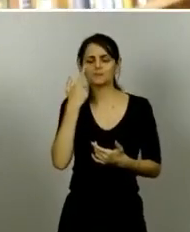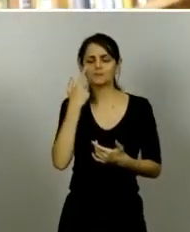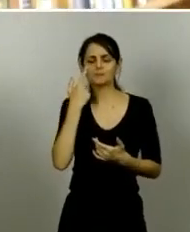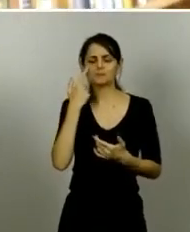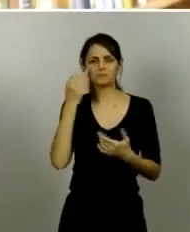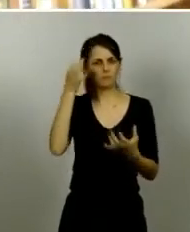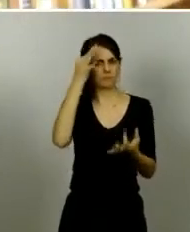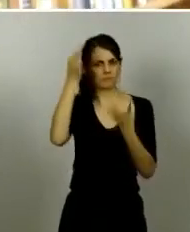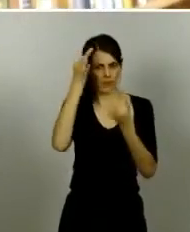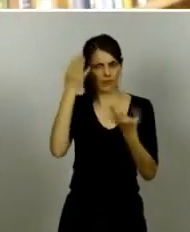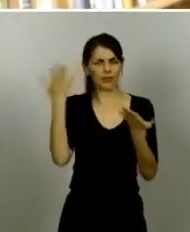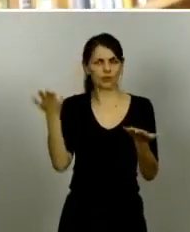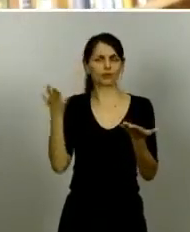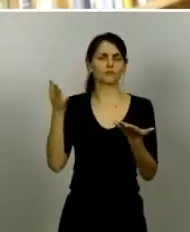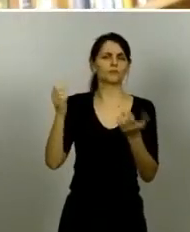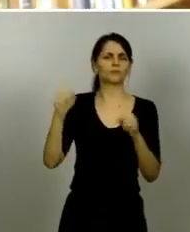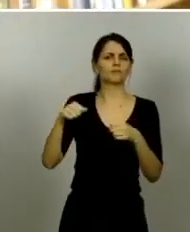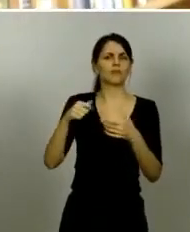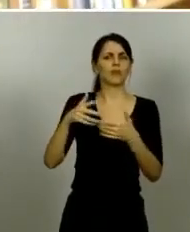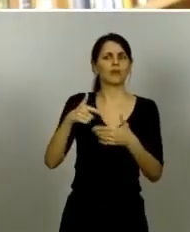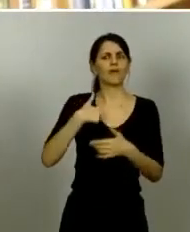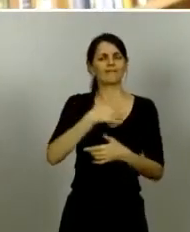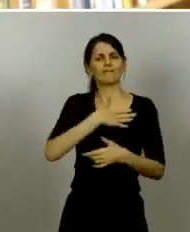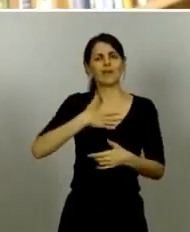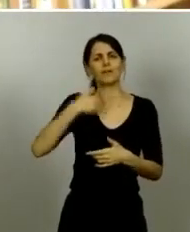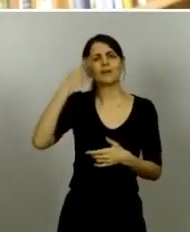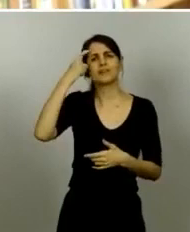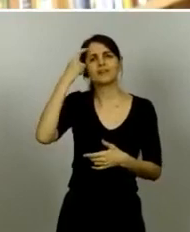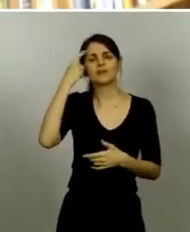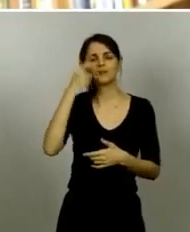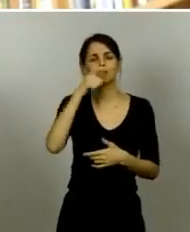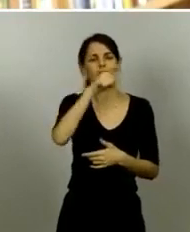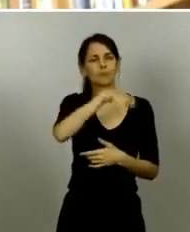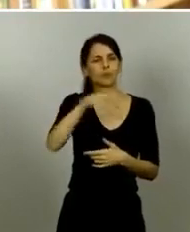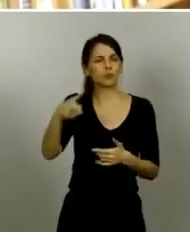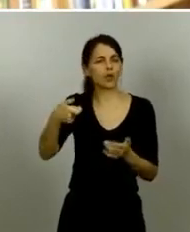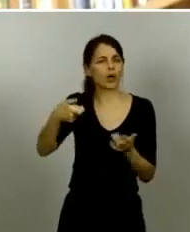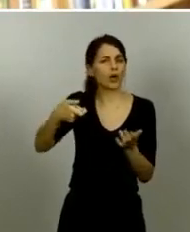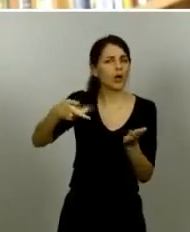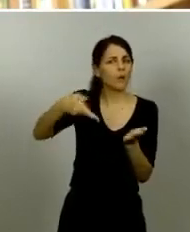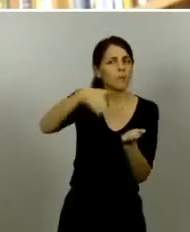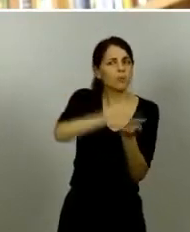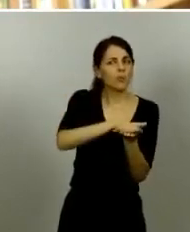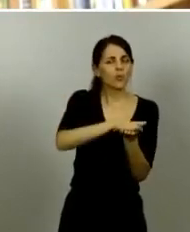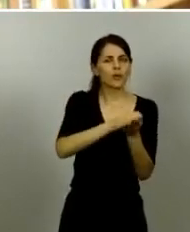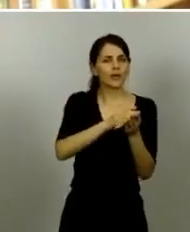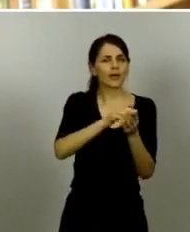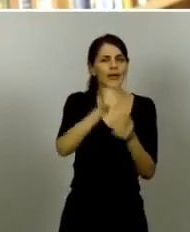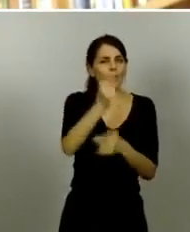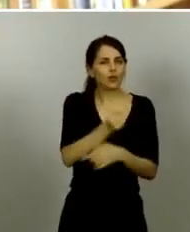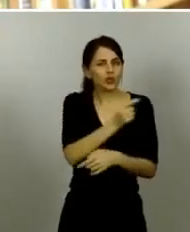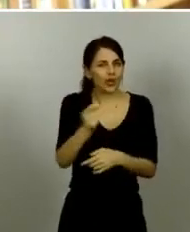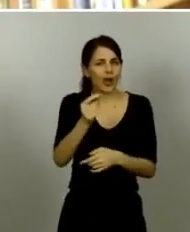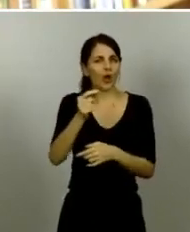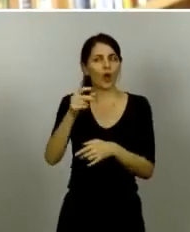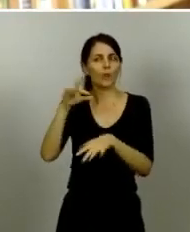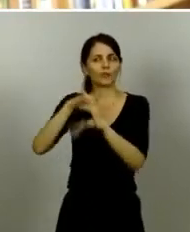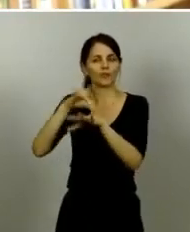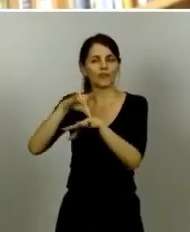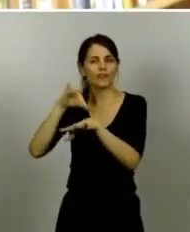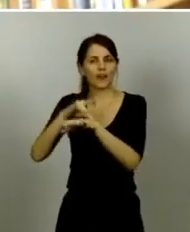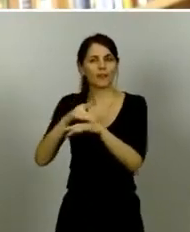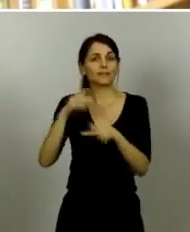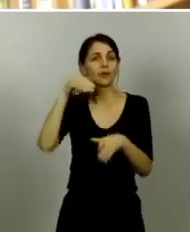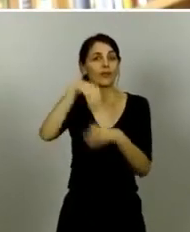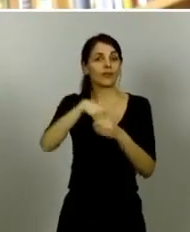insistimos en saber cuál es la cifra de fallecidos y contagiados en residencias el pasado 17 de abril hace